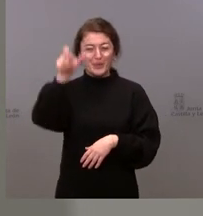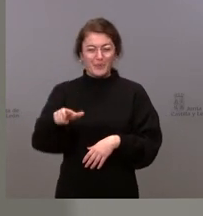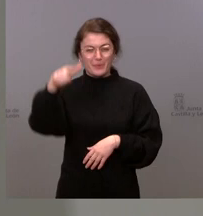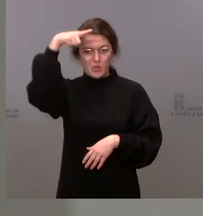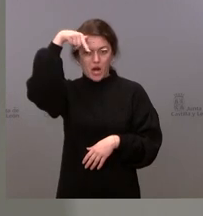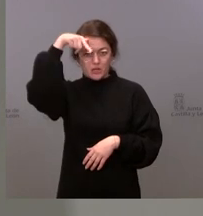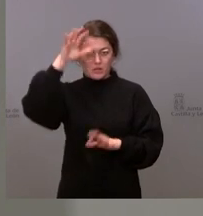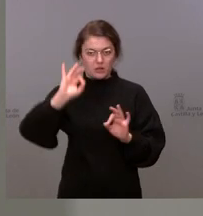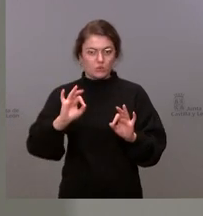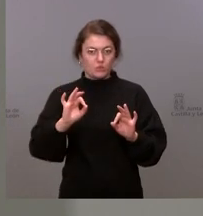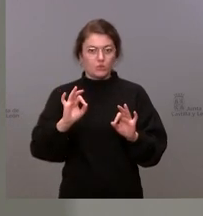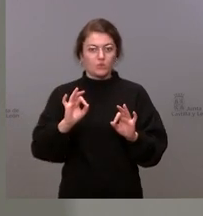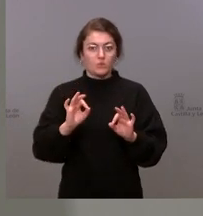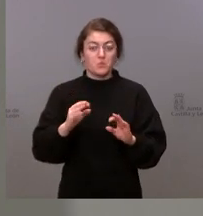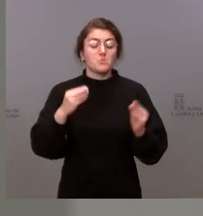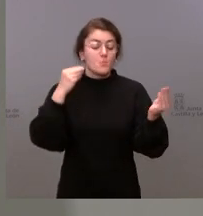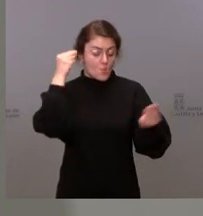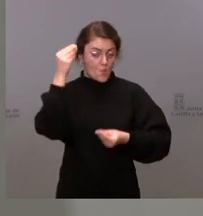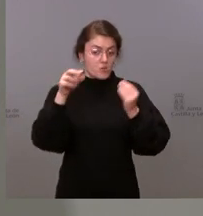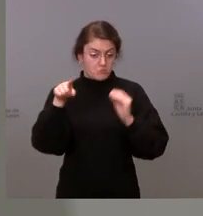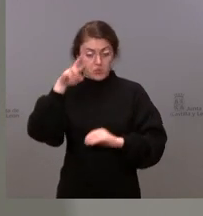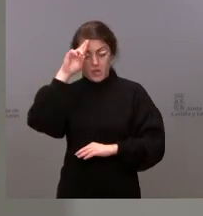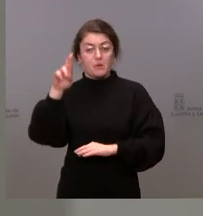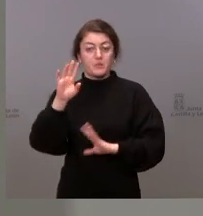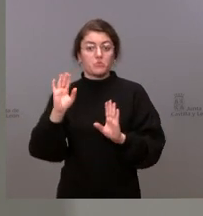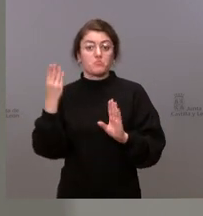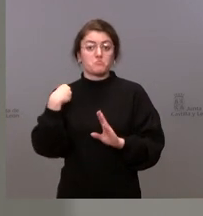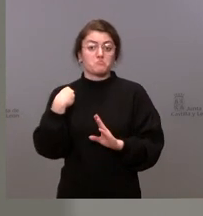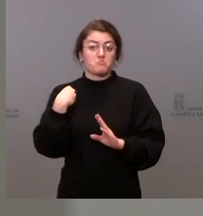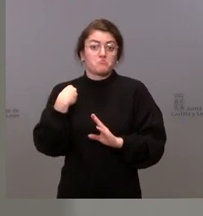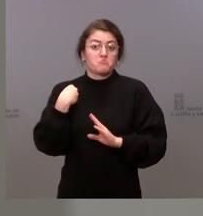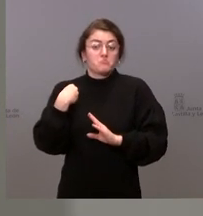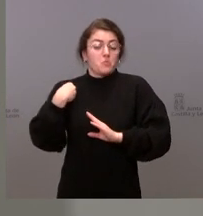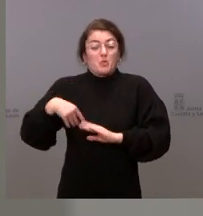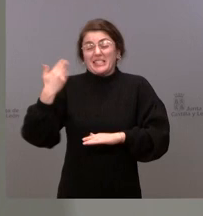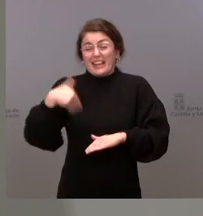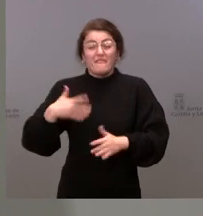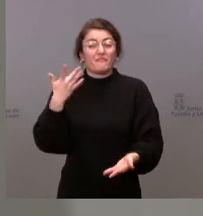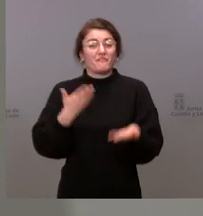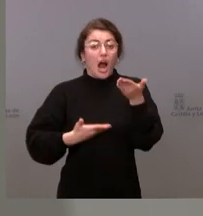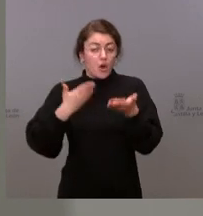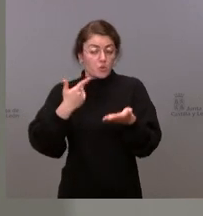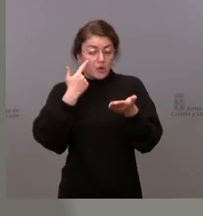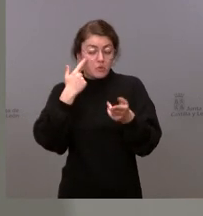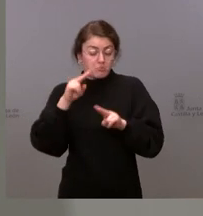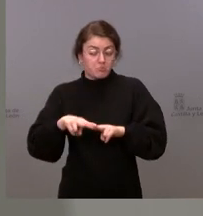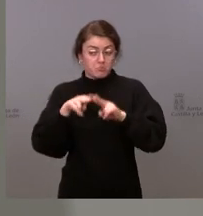yo me parecen muy respetables y es una de las cosas que hemos valorado durante estos días.